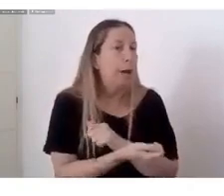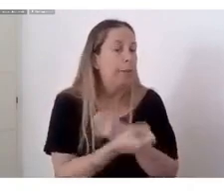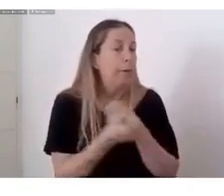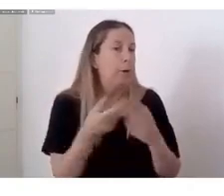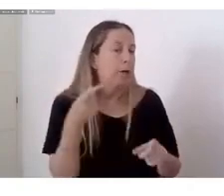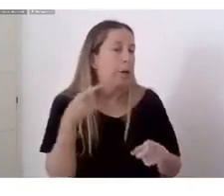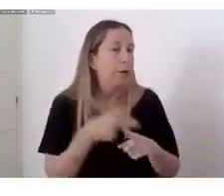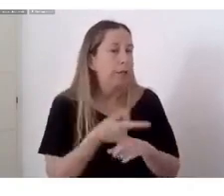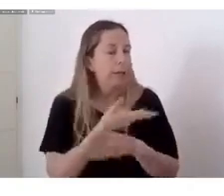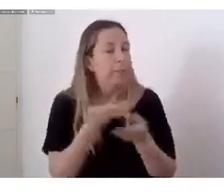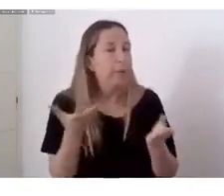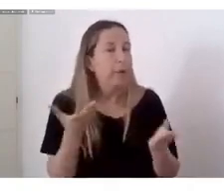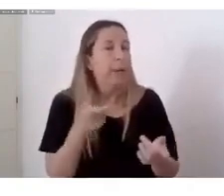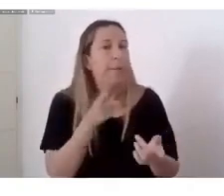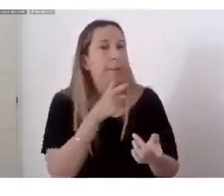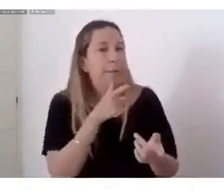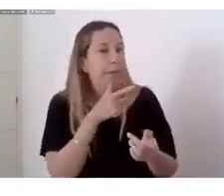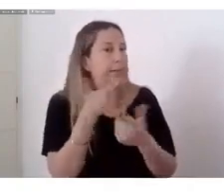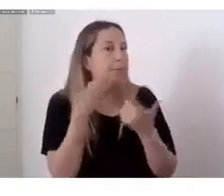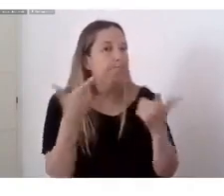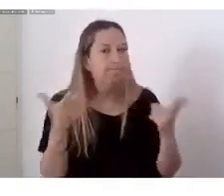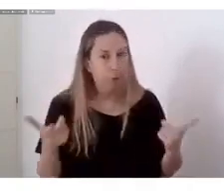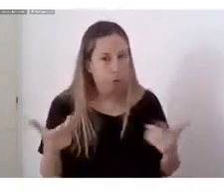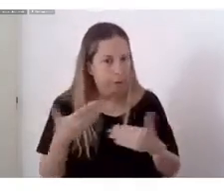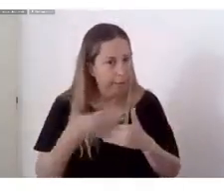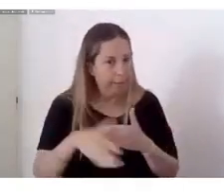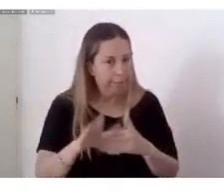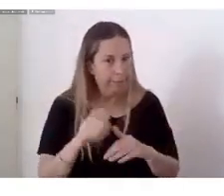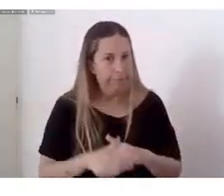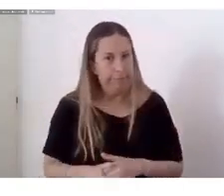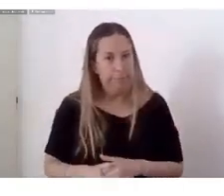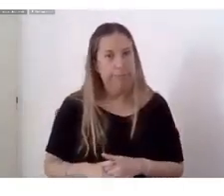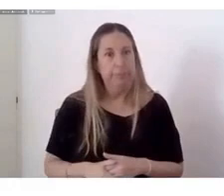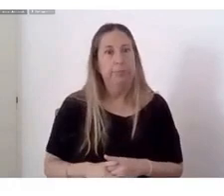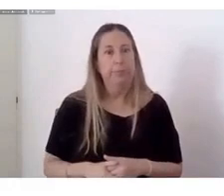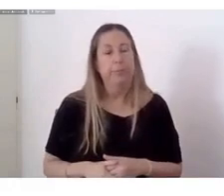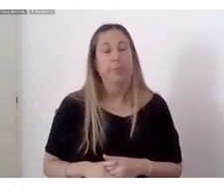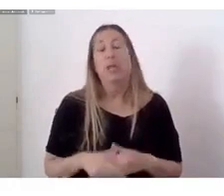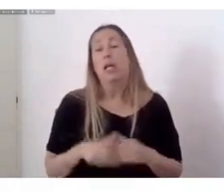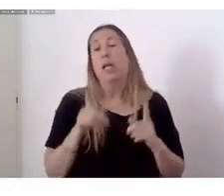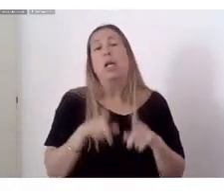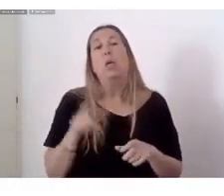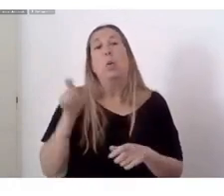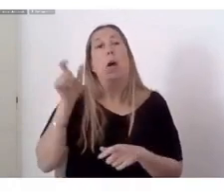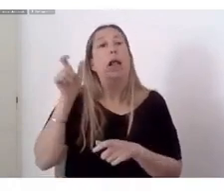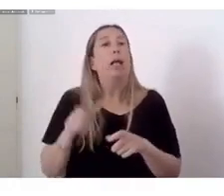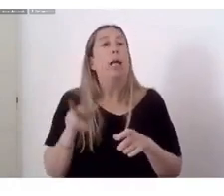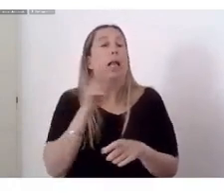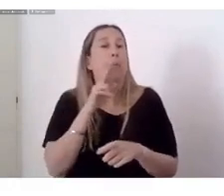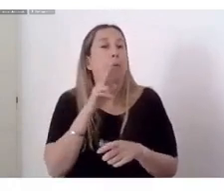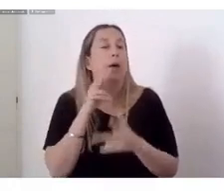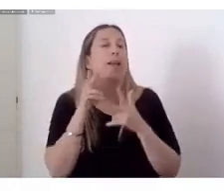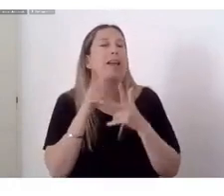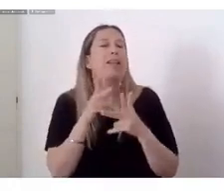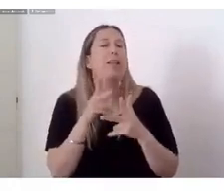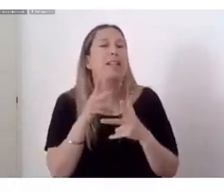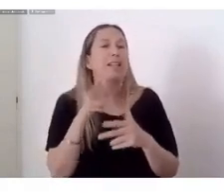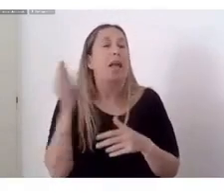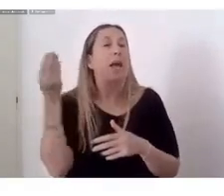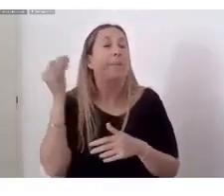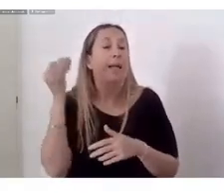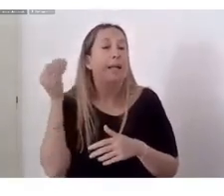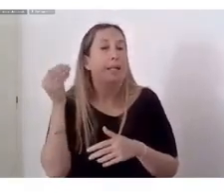Tenemos que hacerlo Nosotras Como decían Las brasileras Ninguna Suelta la mano De ninguna Así que